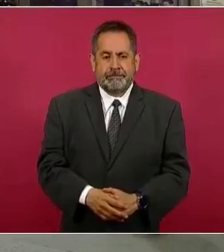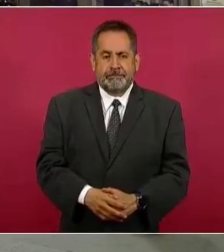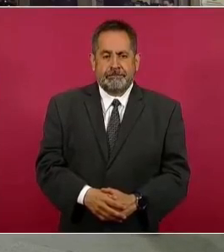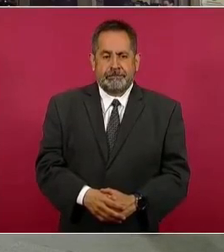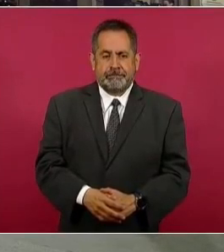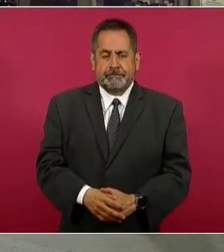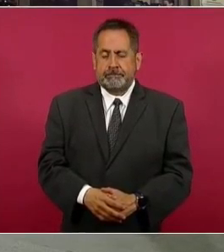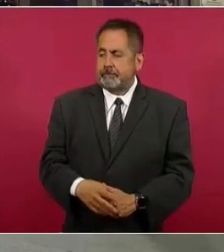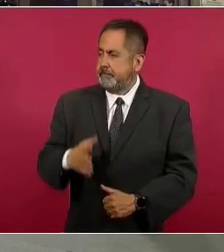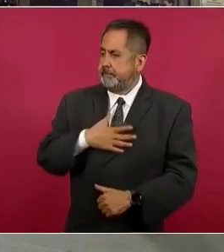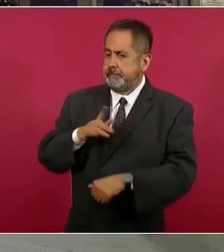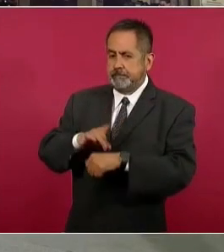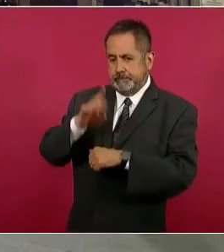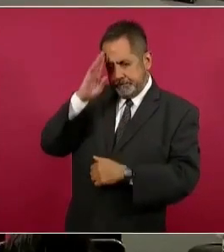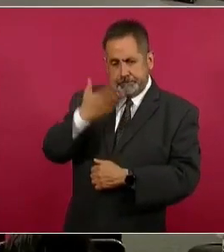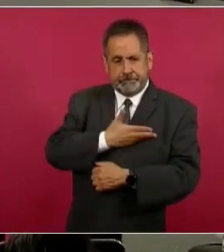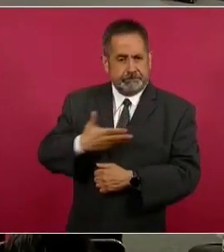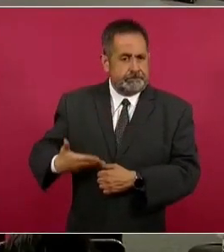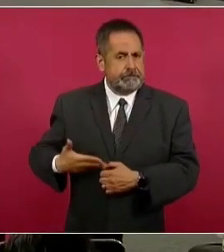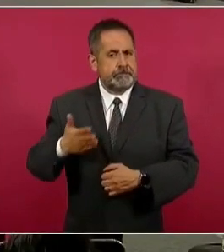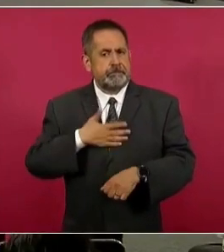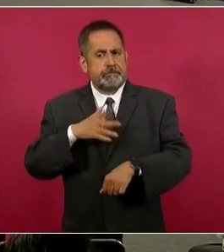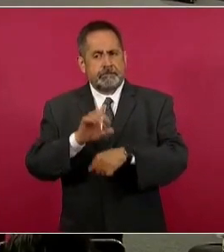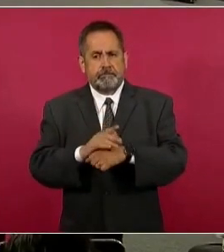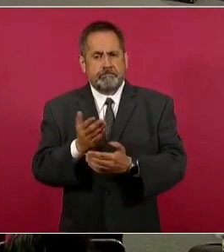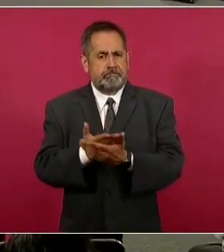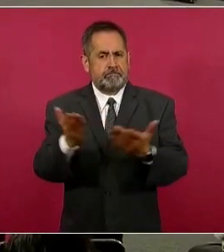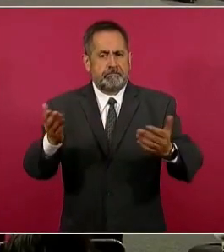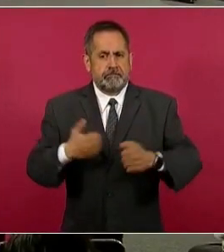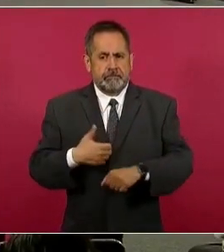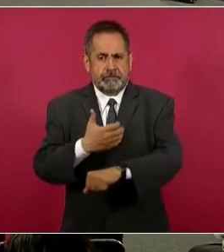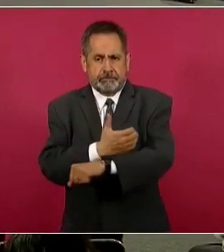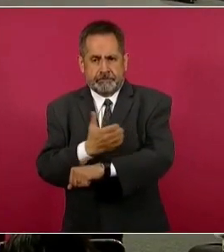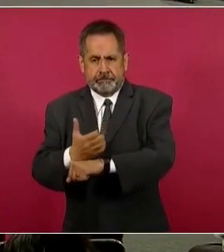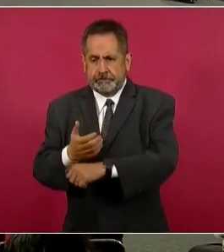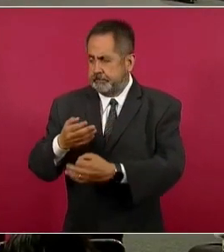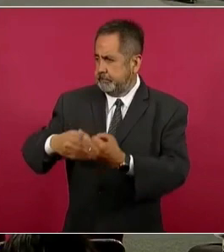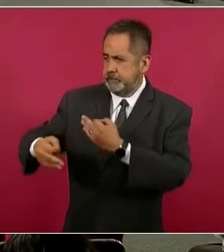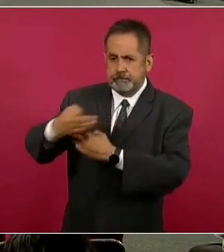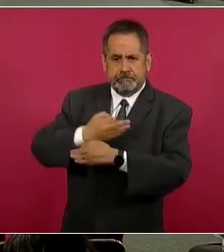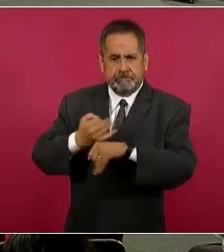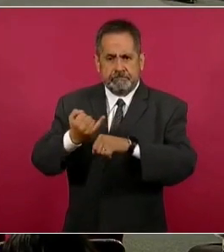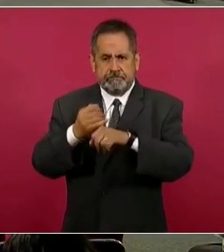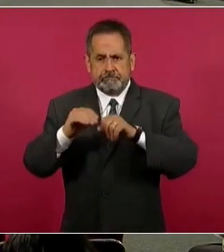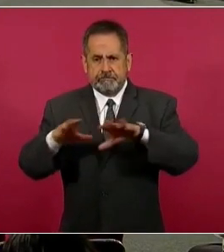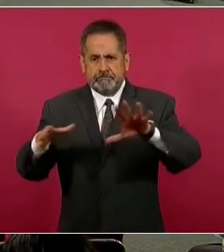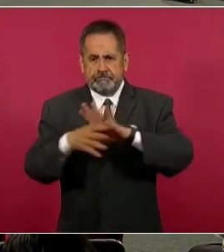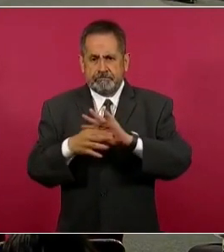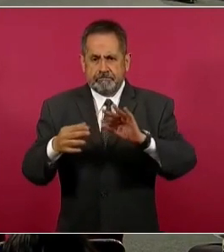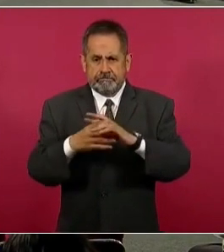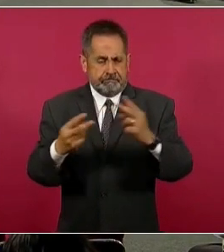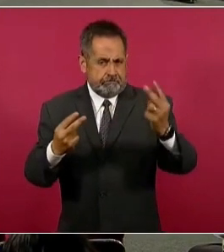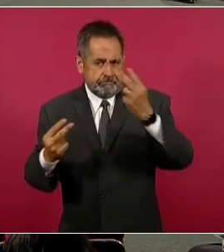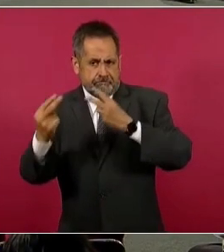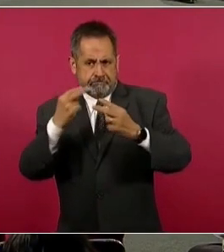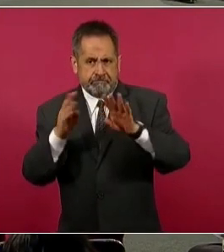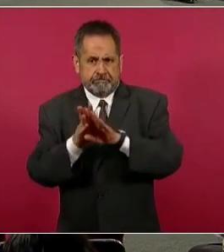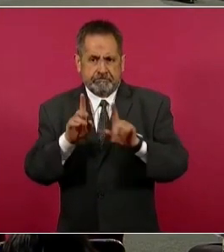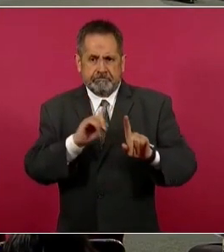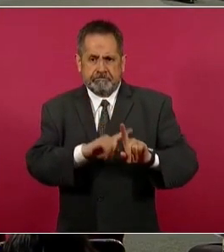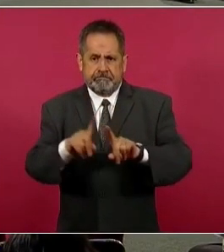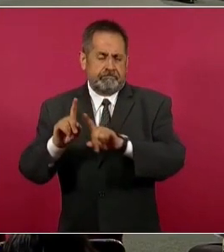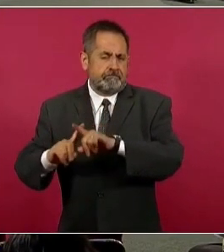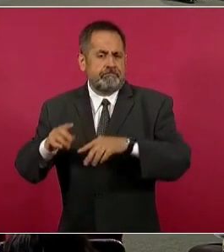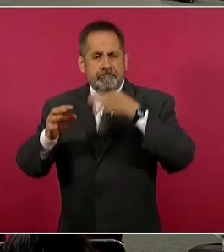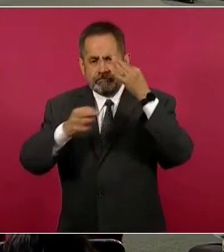Buenos días, señor presidente, buenos días, integrantes de gabinete, compañeros, medios que nos acompañan y aquellos que nos ven a través de los diversos